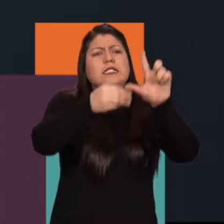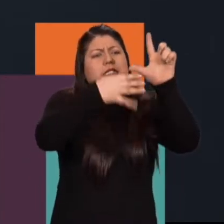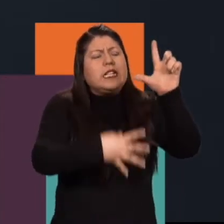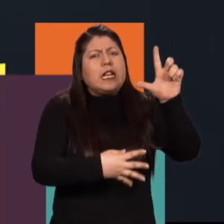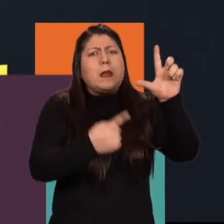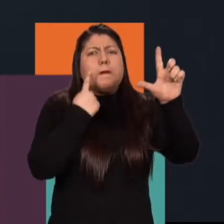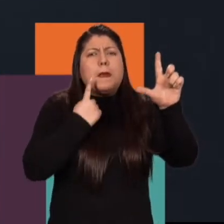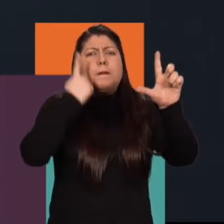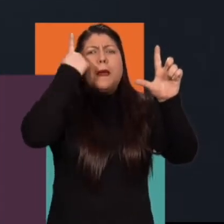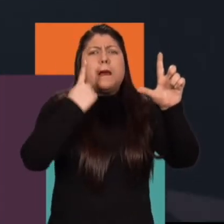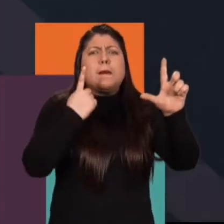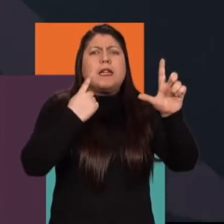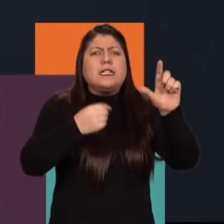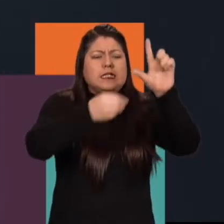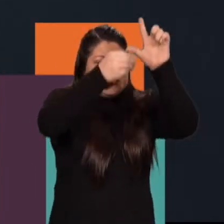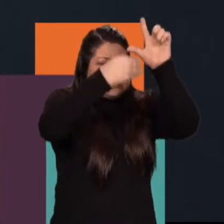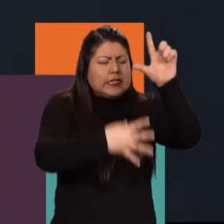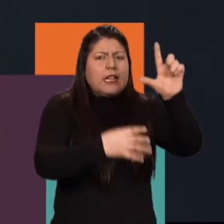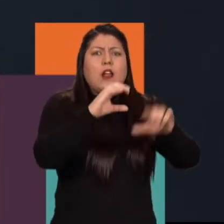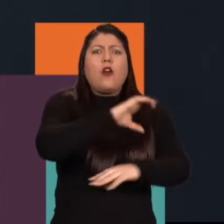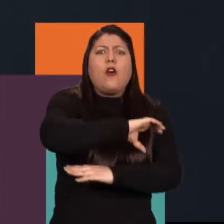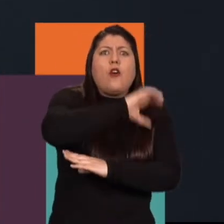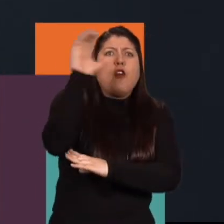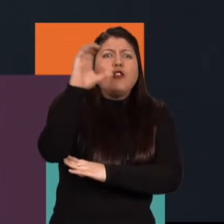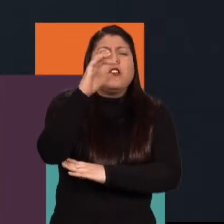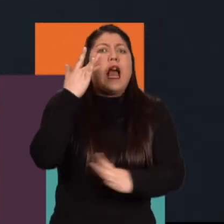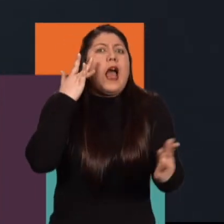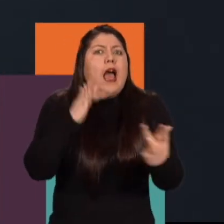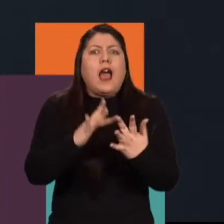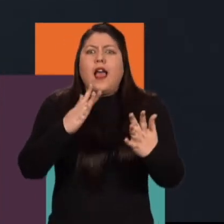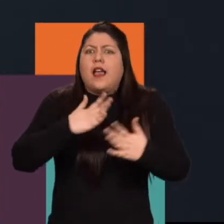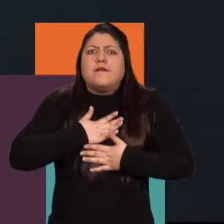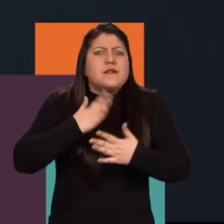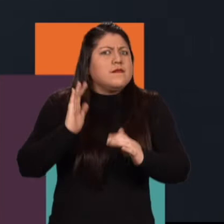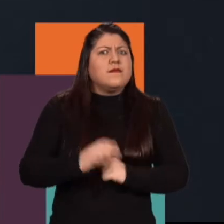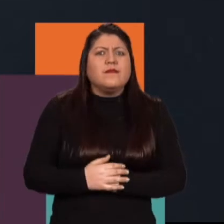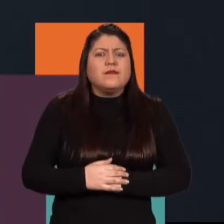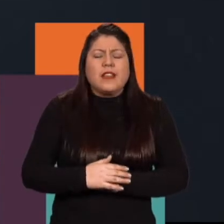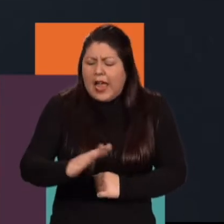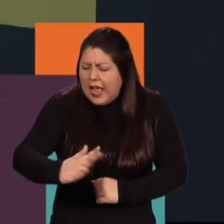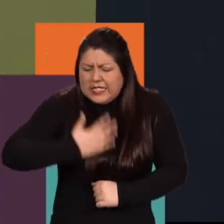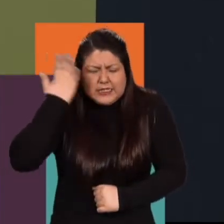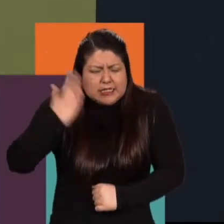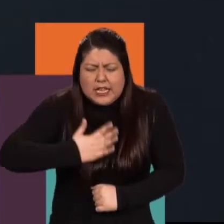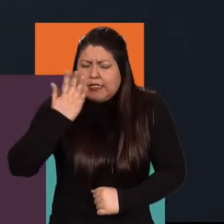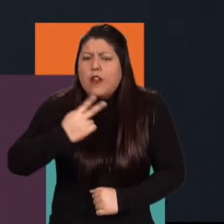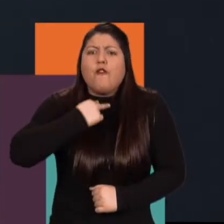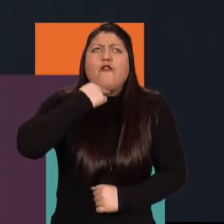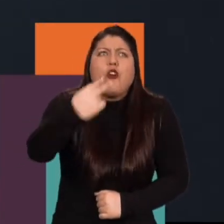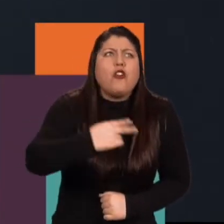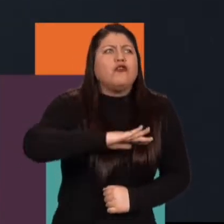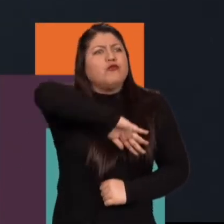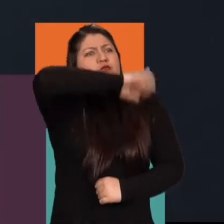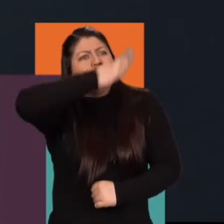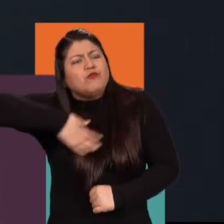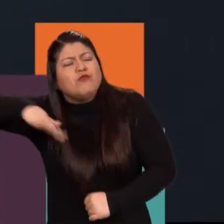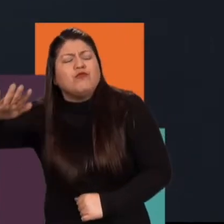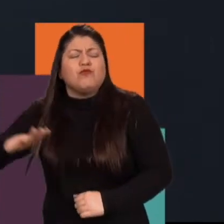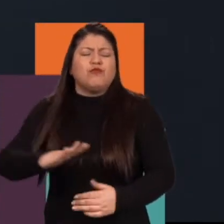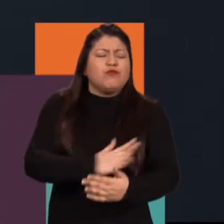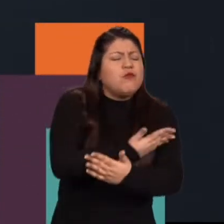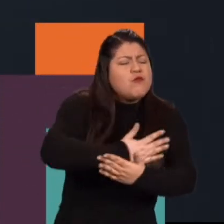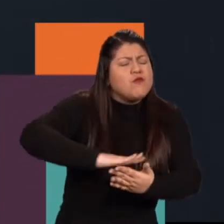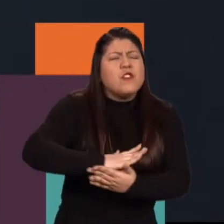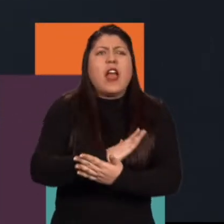por primera vez, una serie costeña muestra realmente lo que somos. O sea, así hablamos nosotros, ese es nuestro